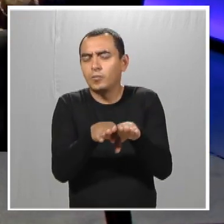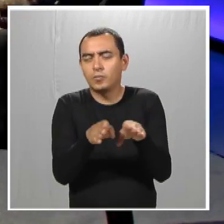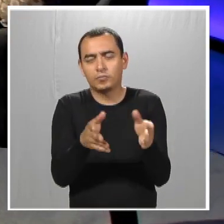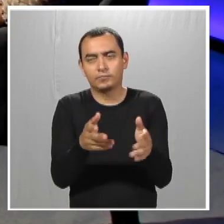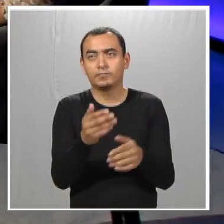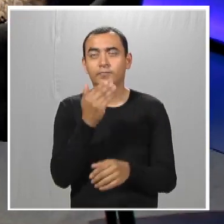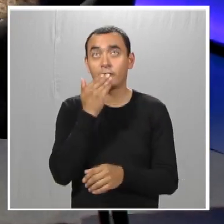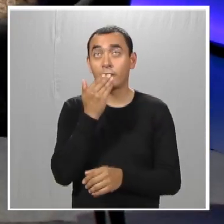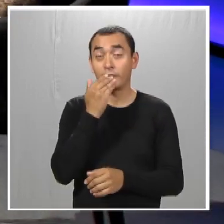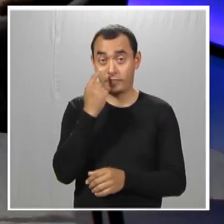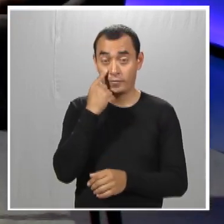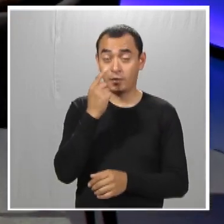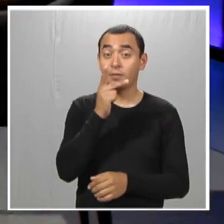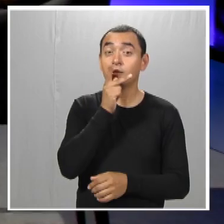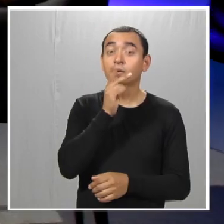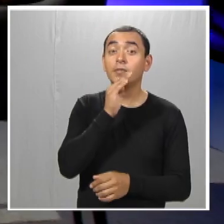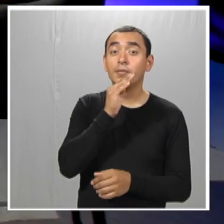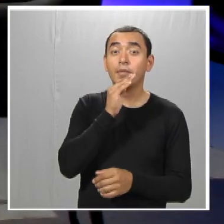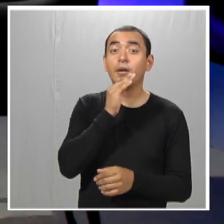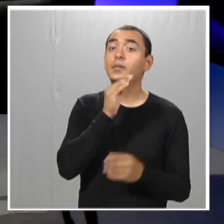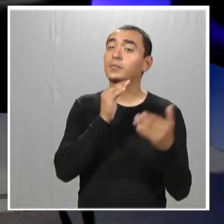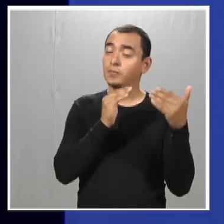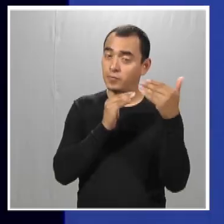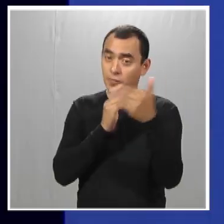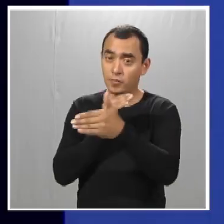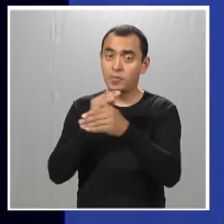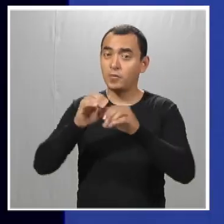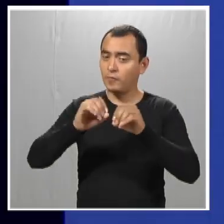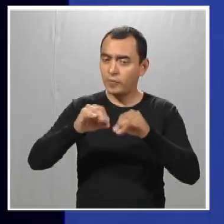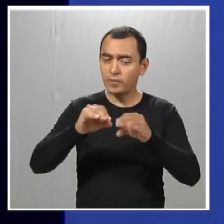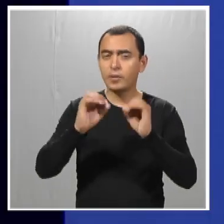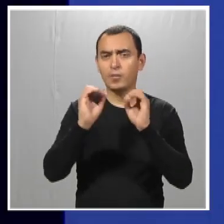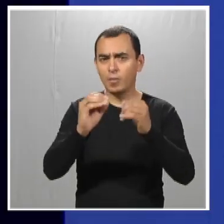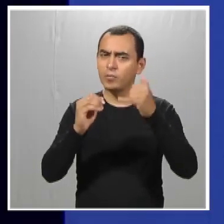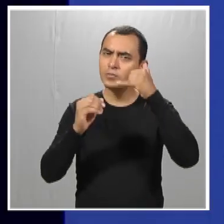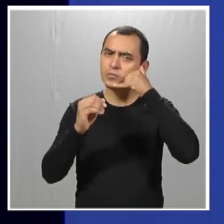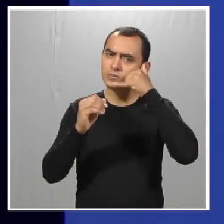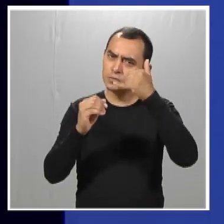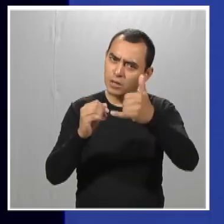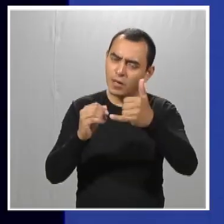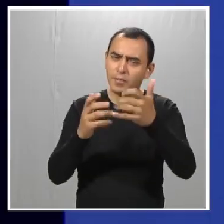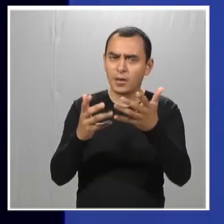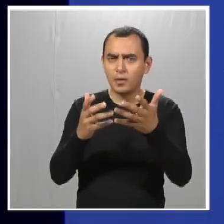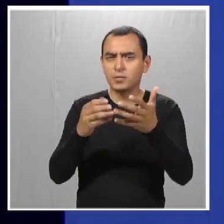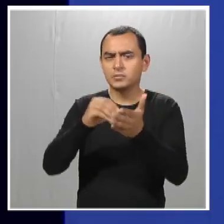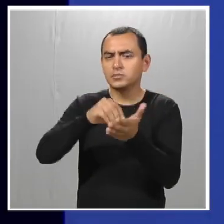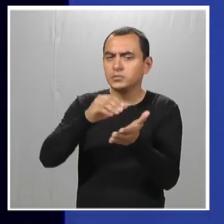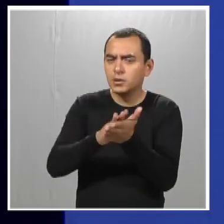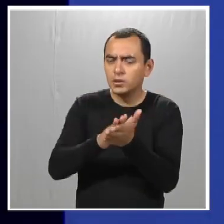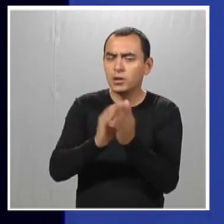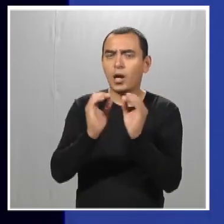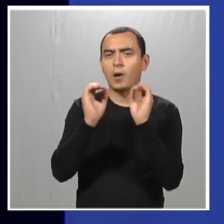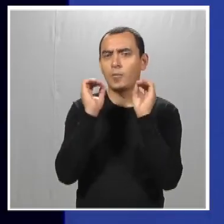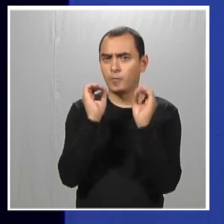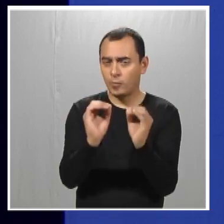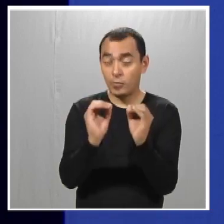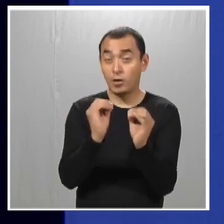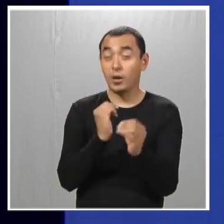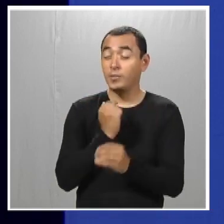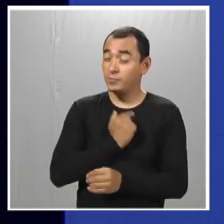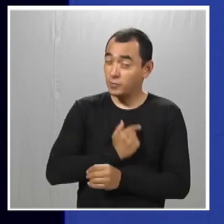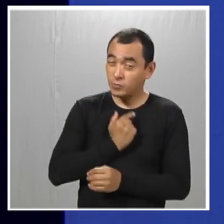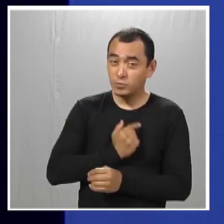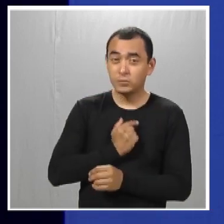¿Cómo le hacen? Los papás pueden ir a las oficinas o llamarnos, hacer una cita o